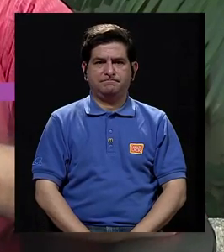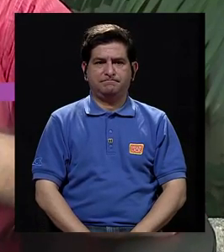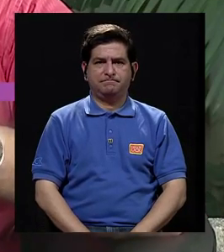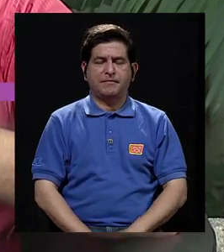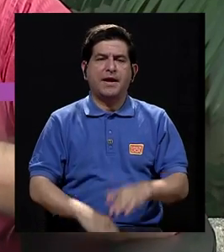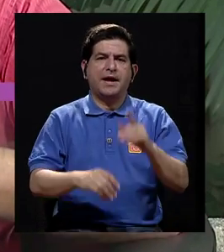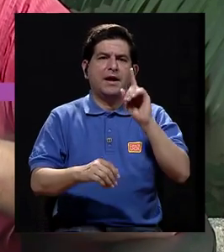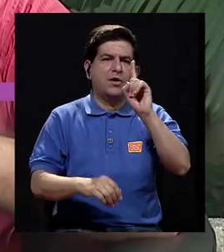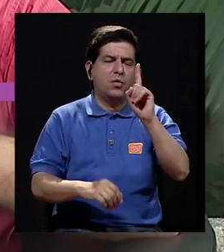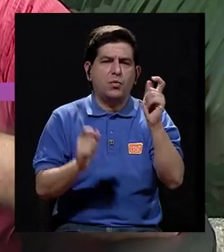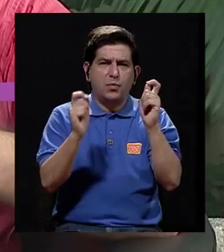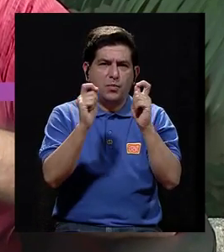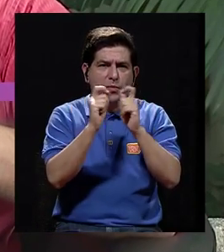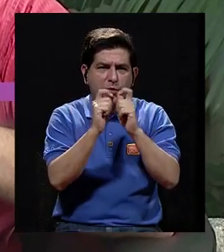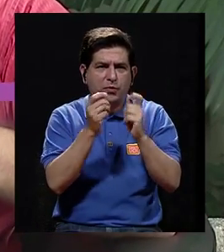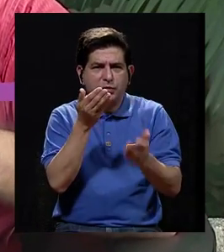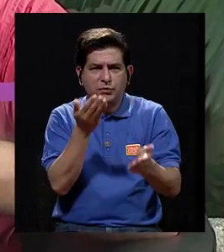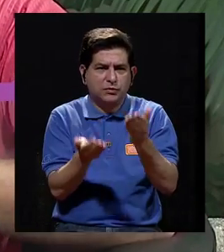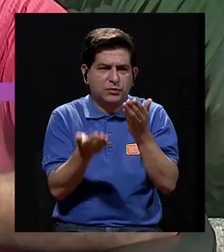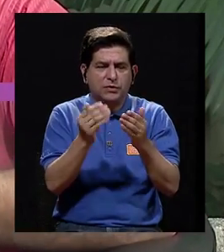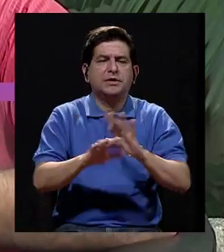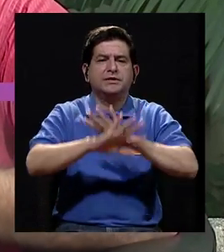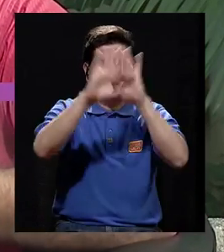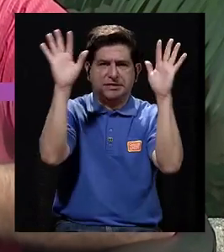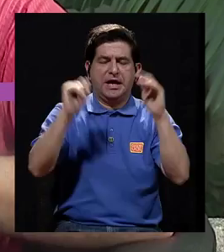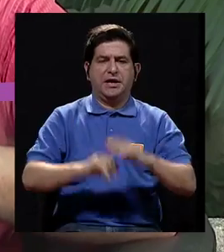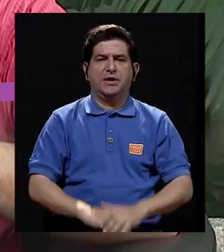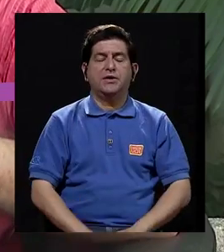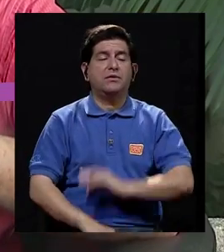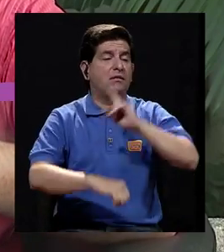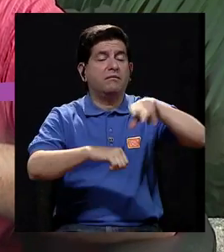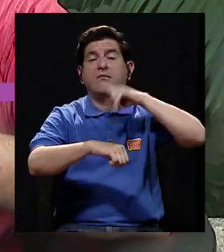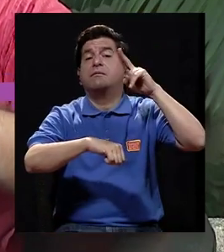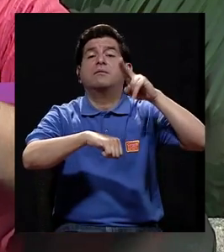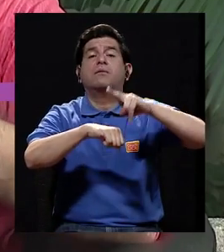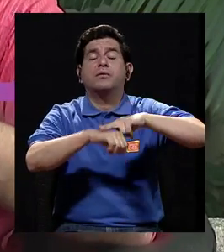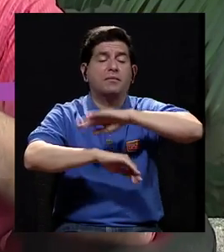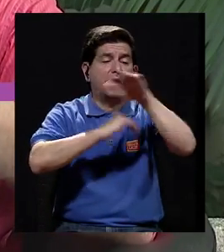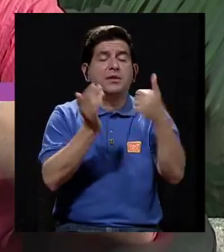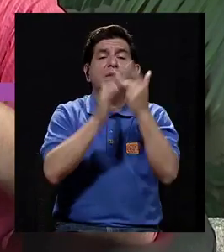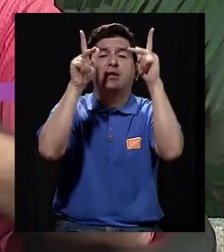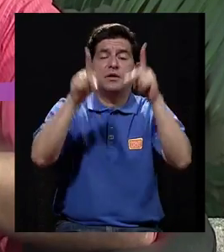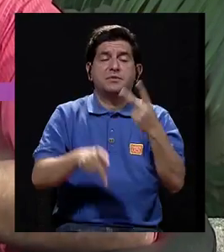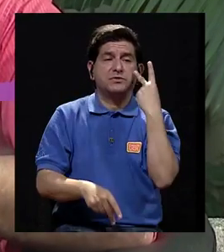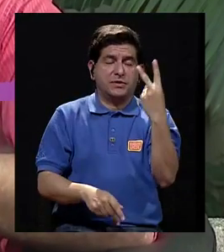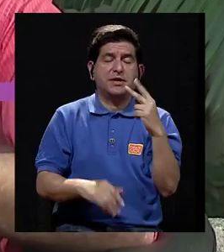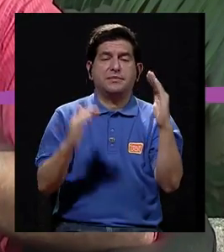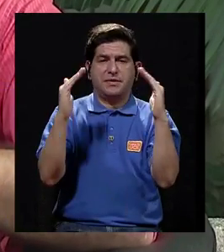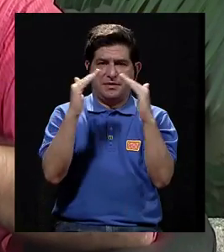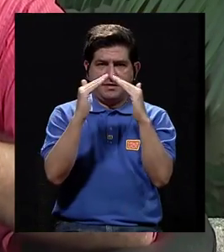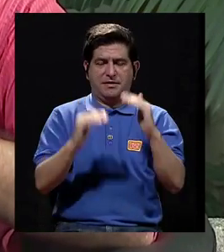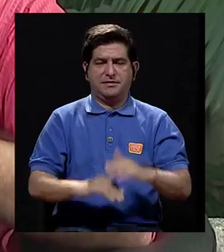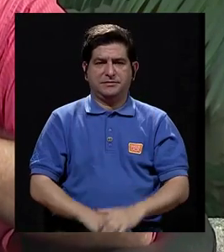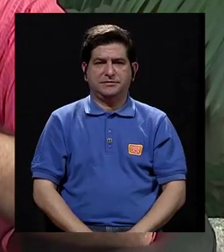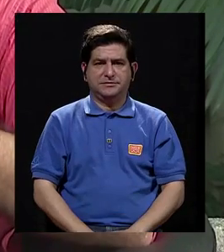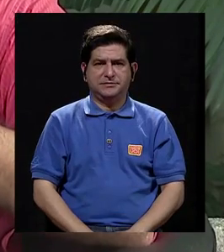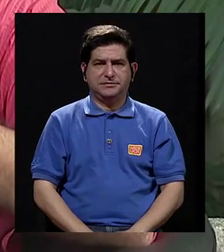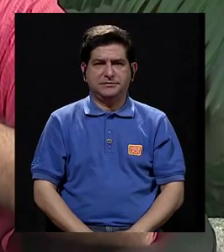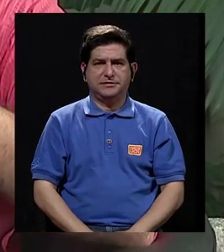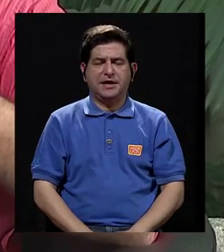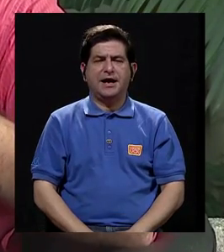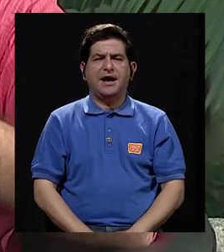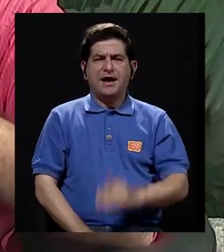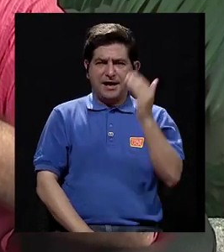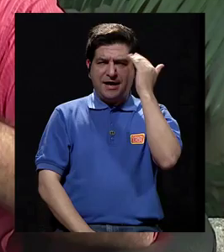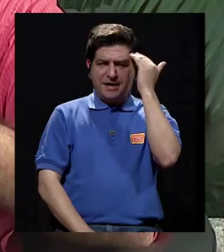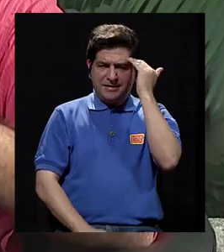vamos a dejar algo, digamos, primero poner algo claro. Usualmente, para todas las personas que nos ven en la casa, es importante